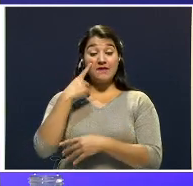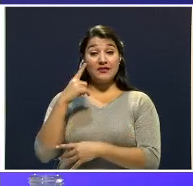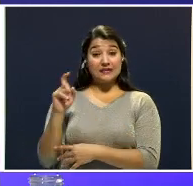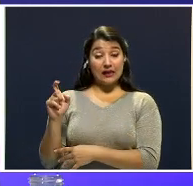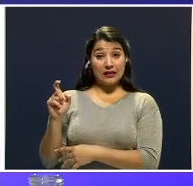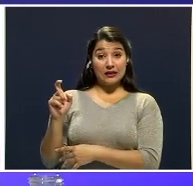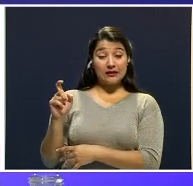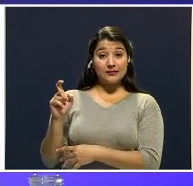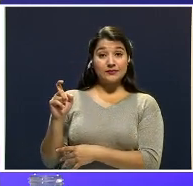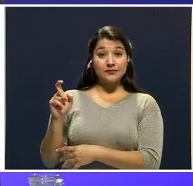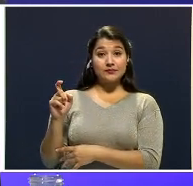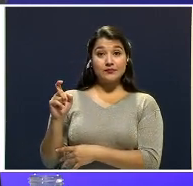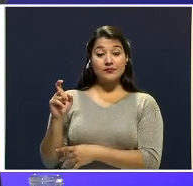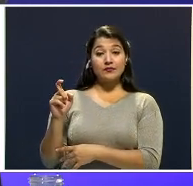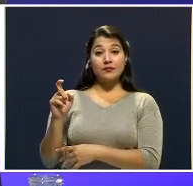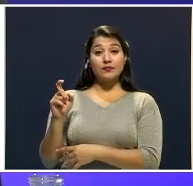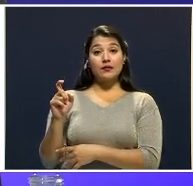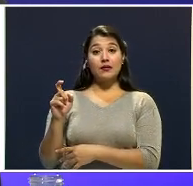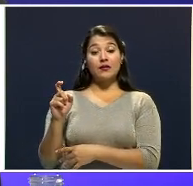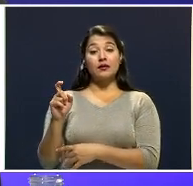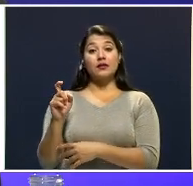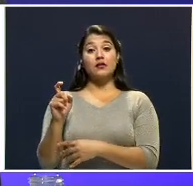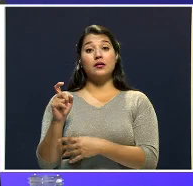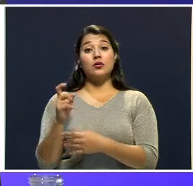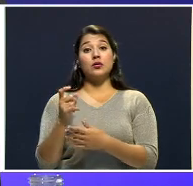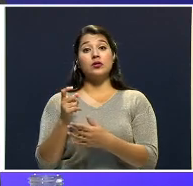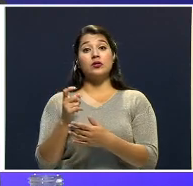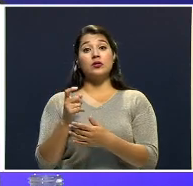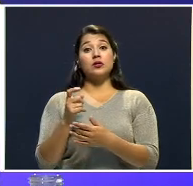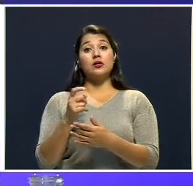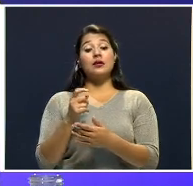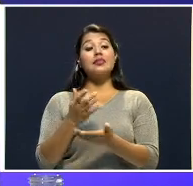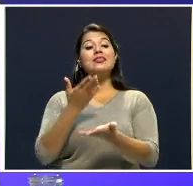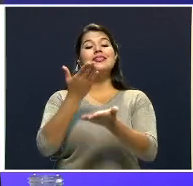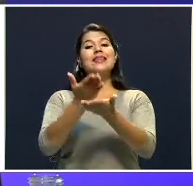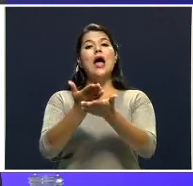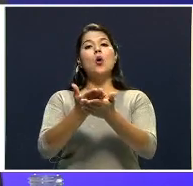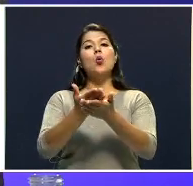emite lo que se llama un archivo fiscal,